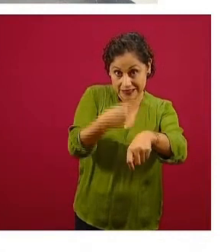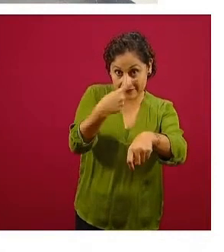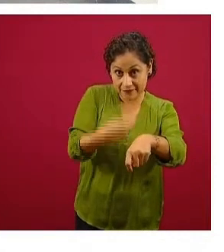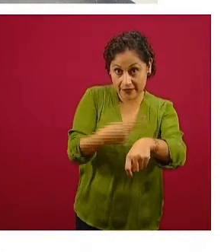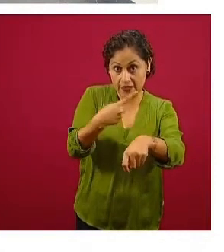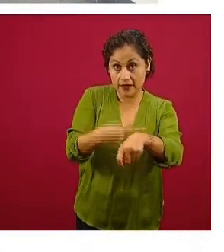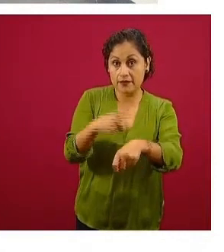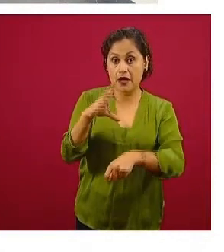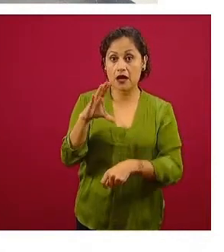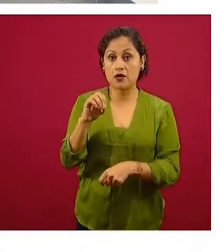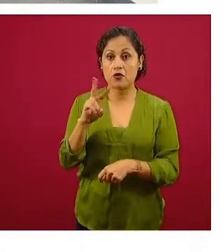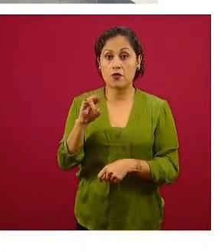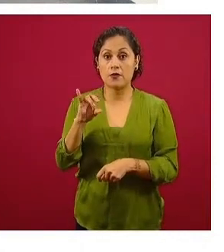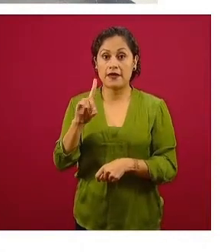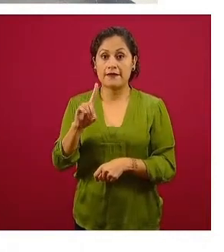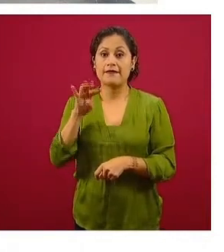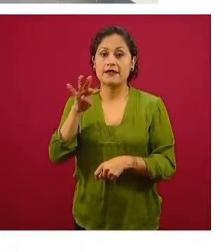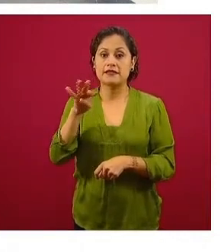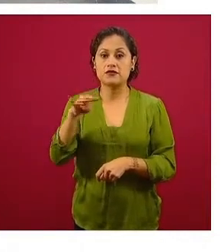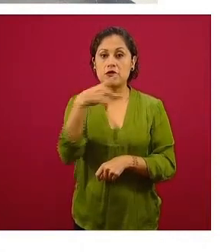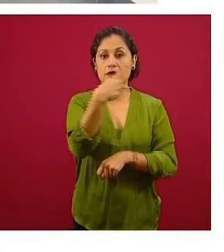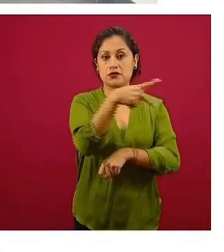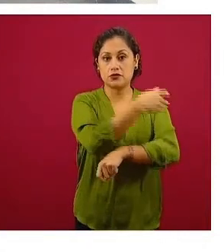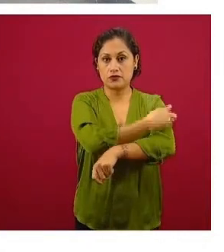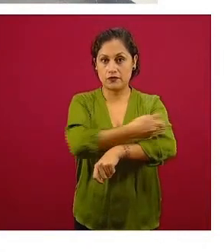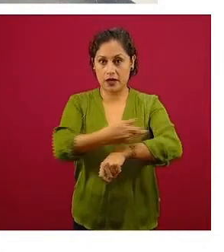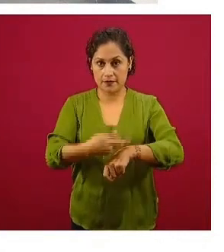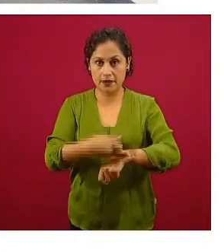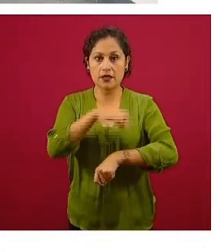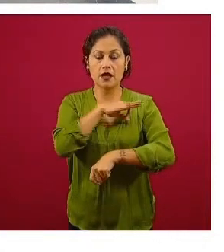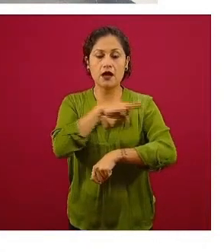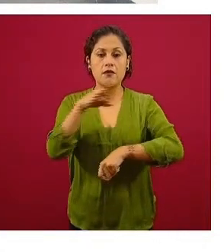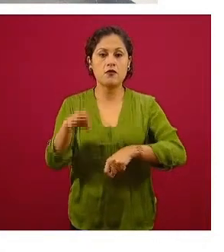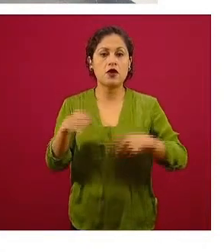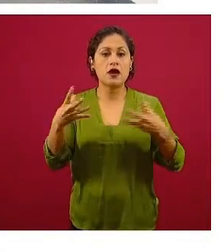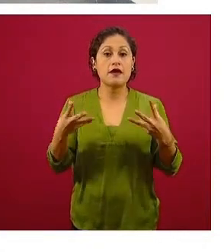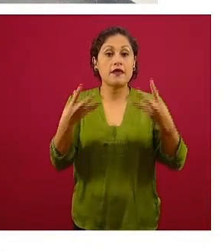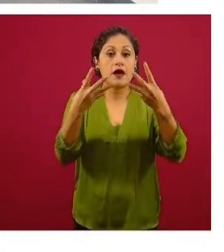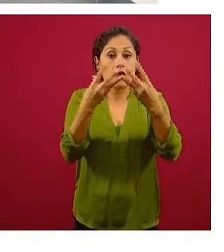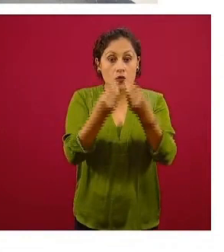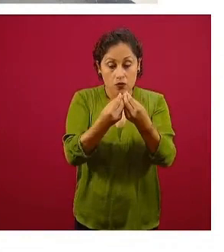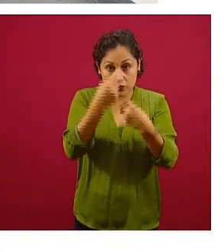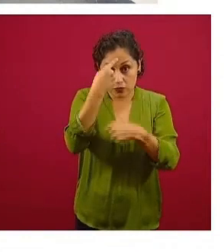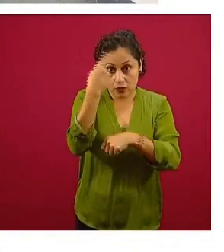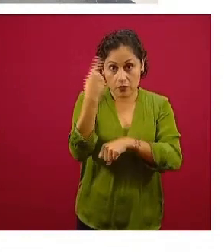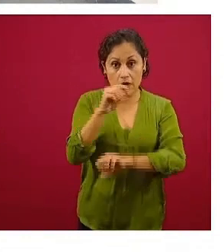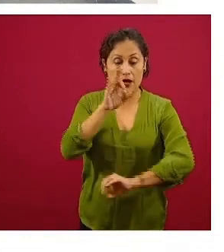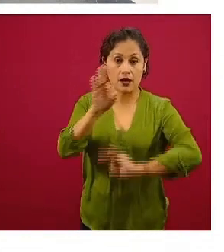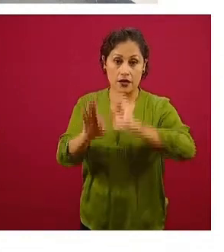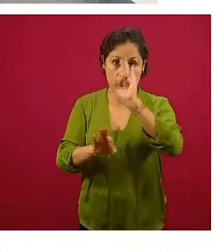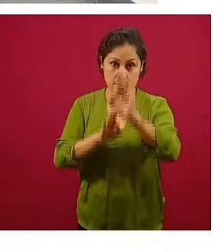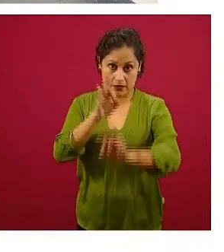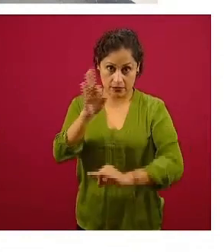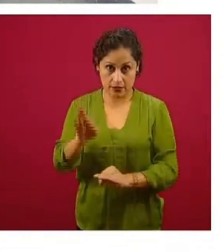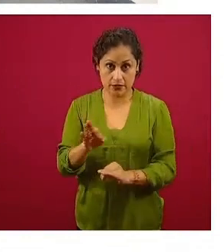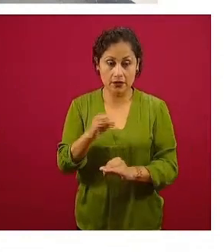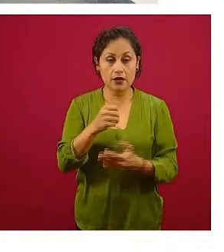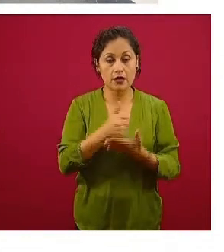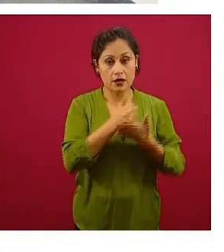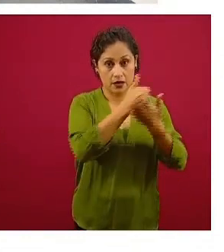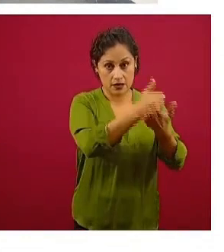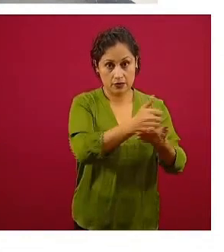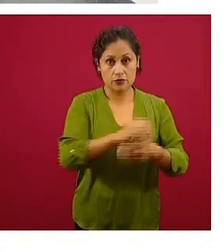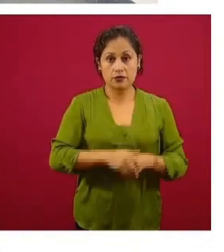pueden acercarse y contar con ellos. Se generó un número el cual es